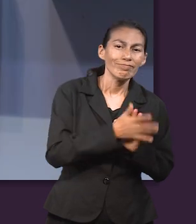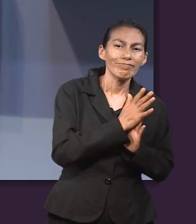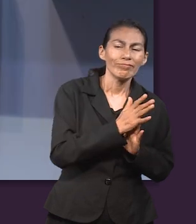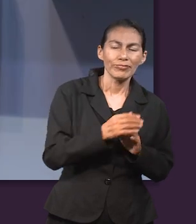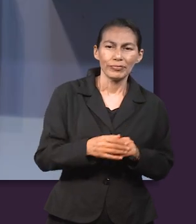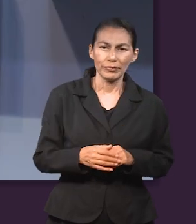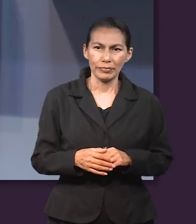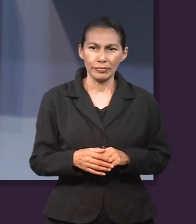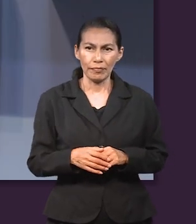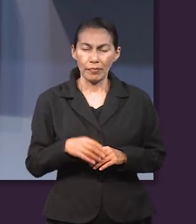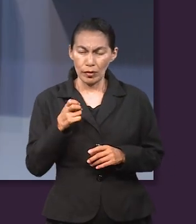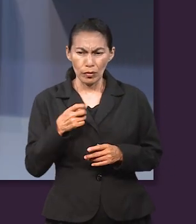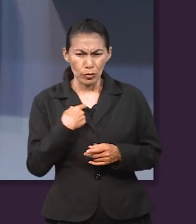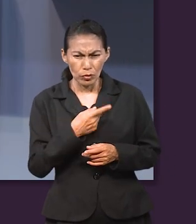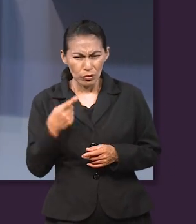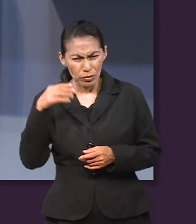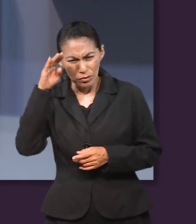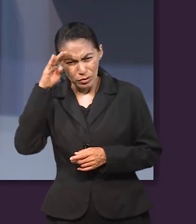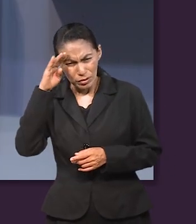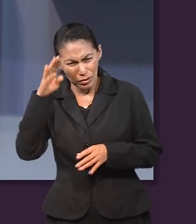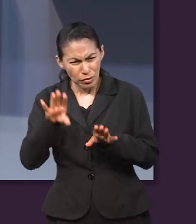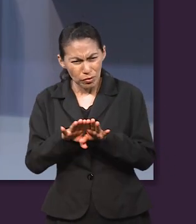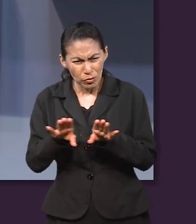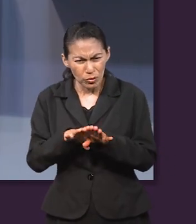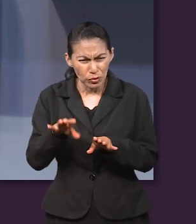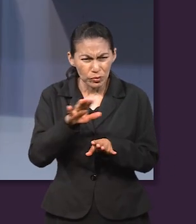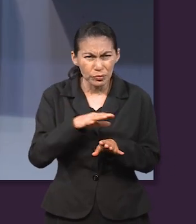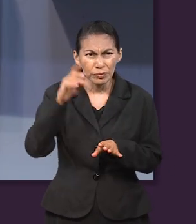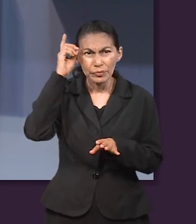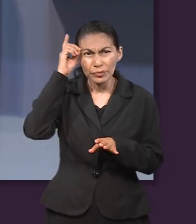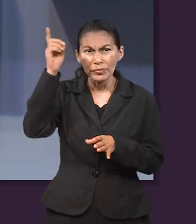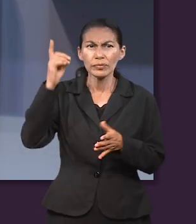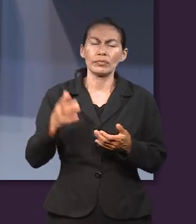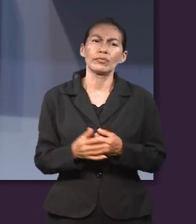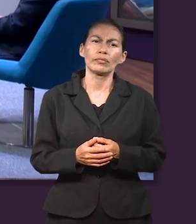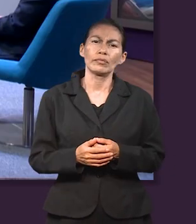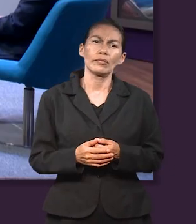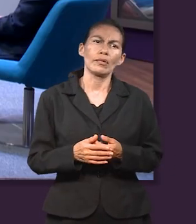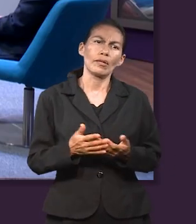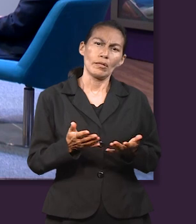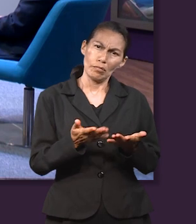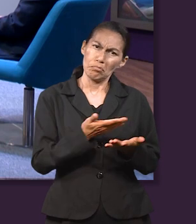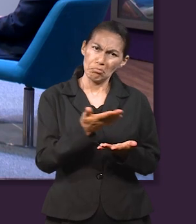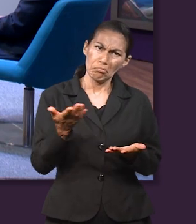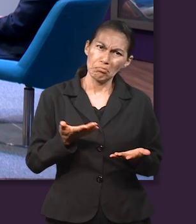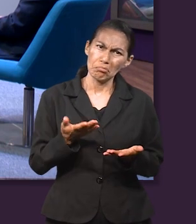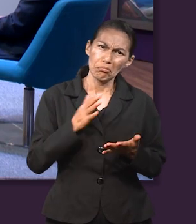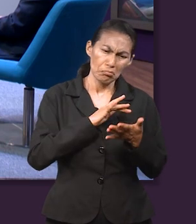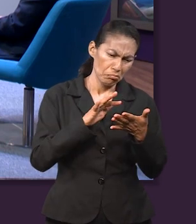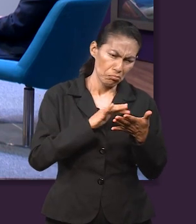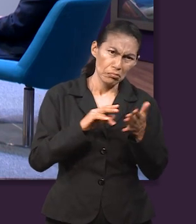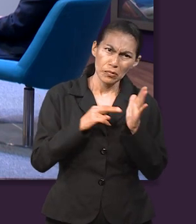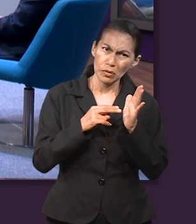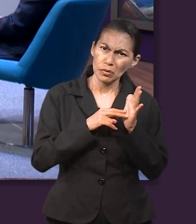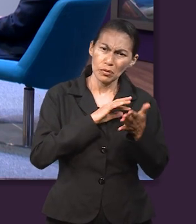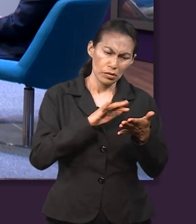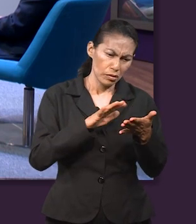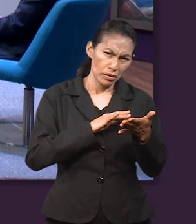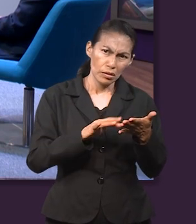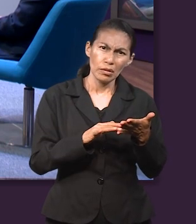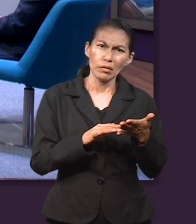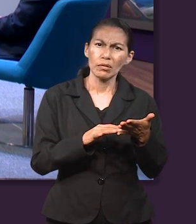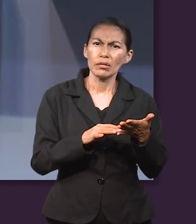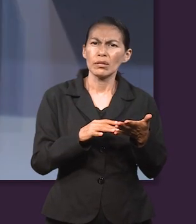para analogar esta traición que el pueblo de Israel tuvo para su Dios. Entonces me gustaría que leyéramos algunos textos